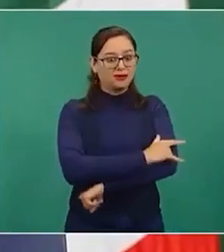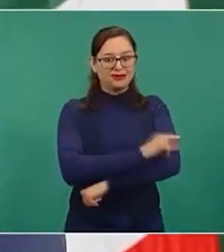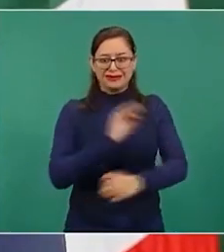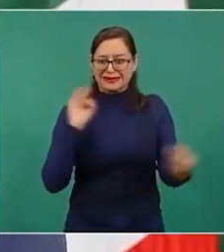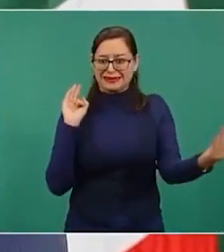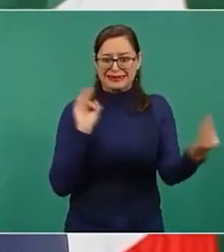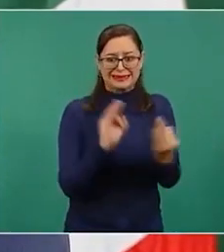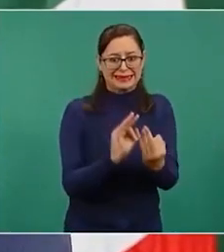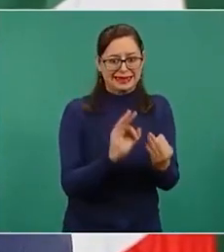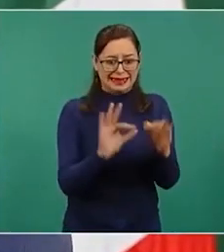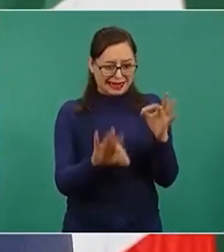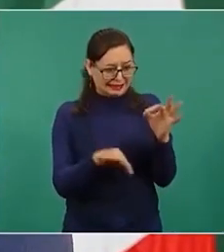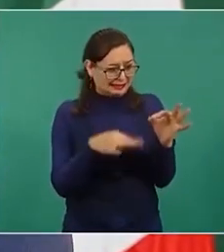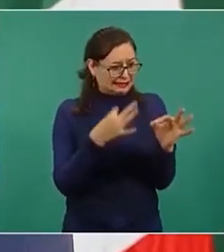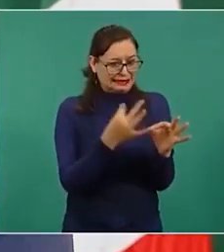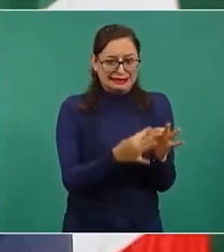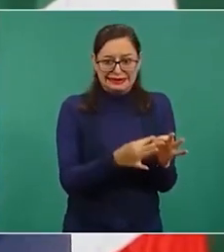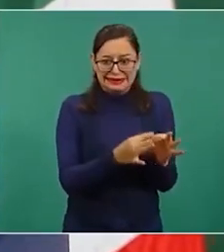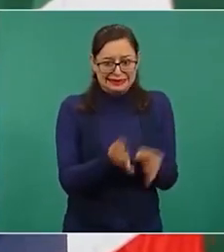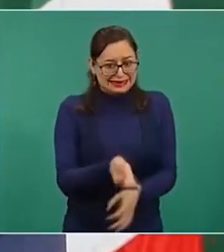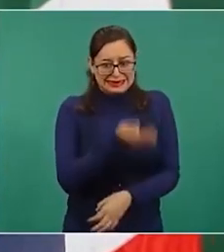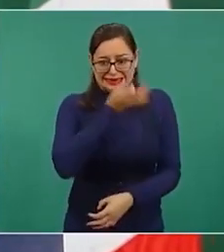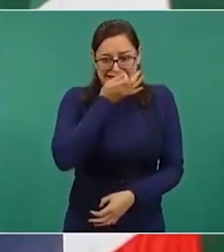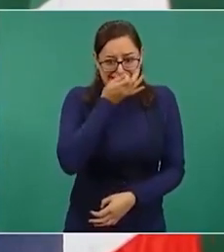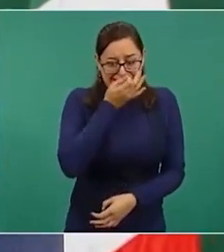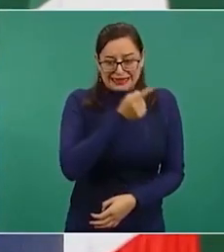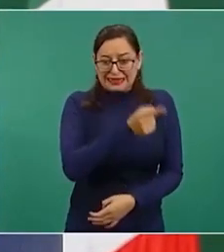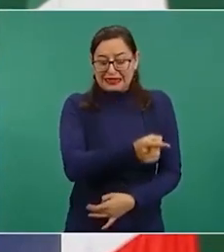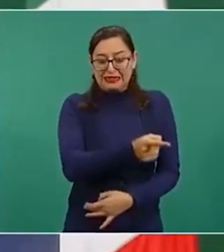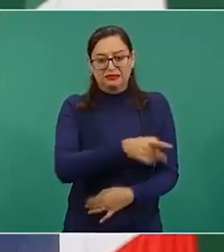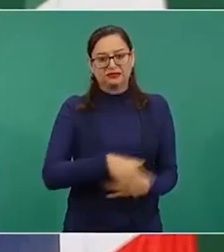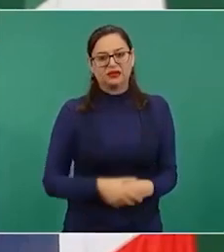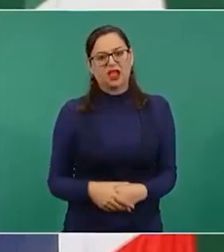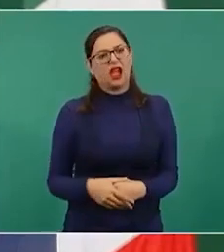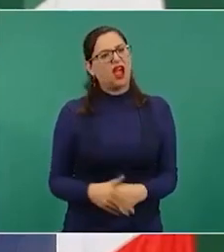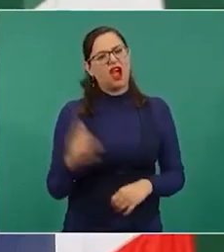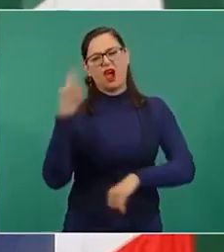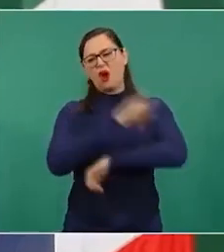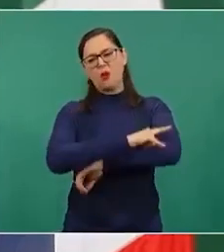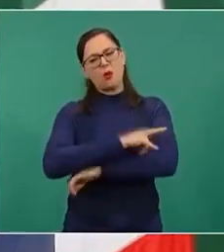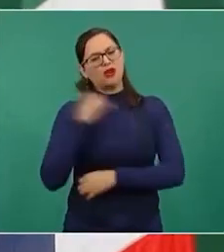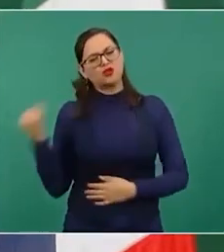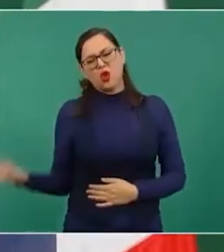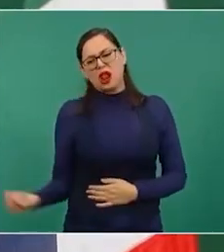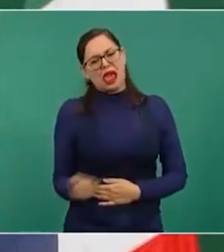obra porque está muy lejos el aeropuerto